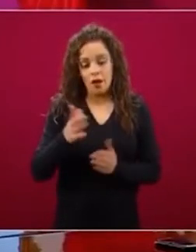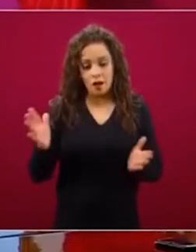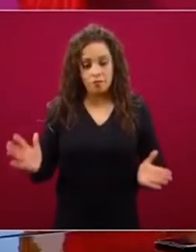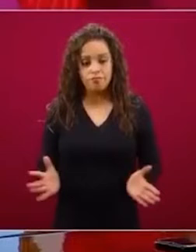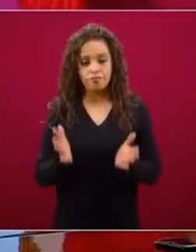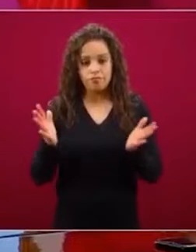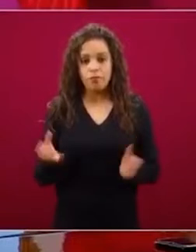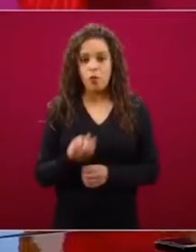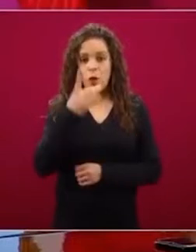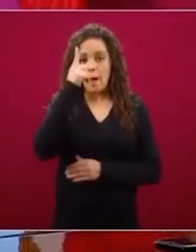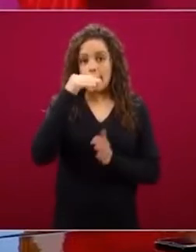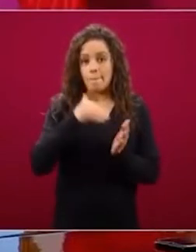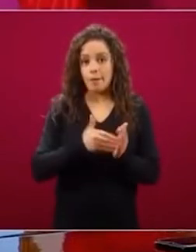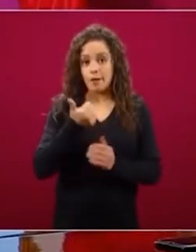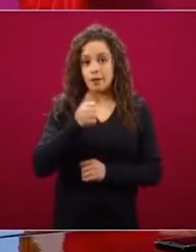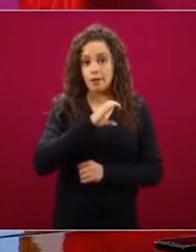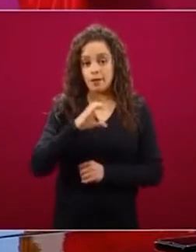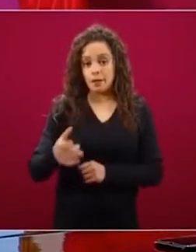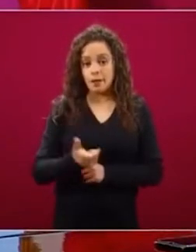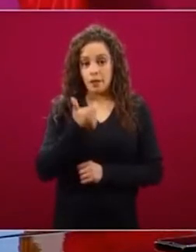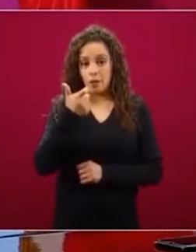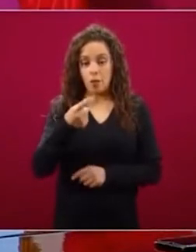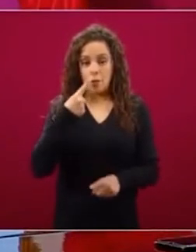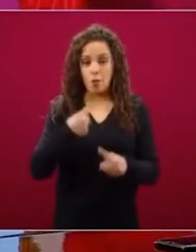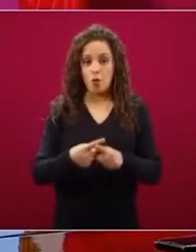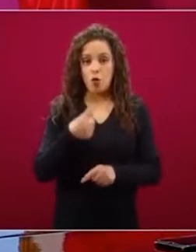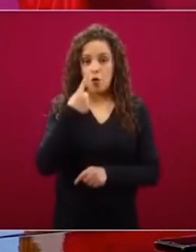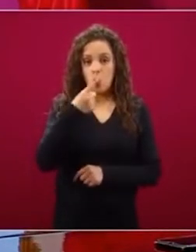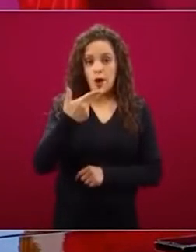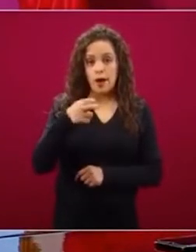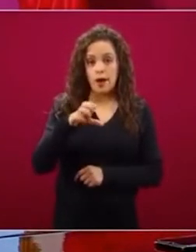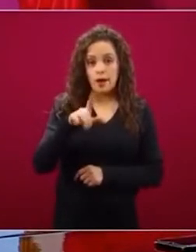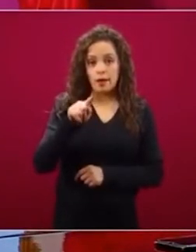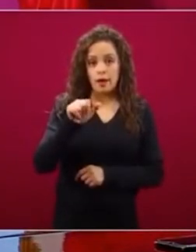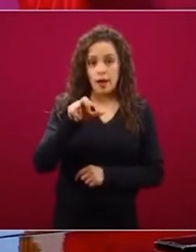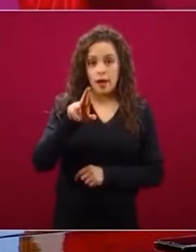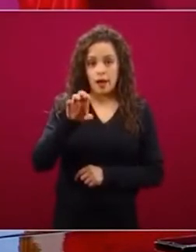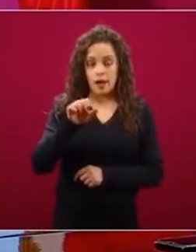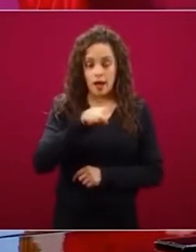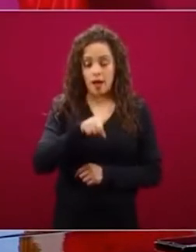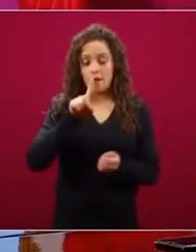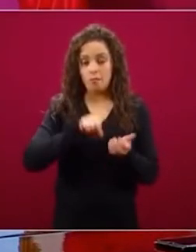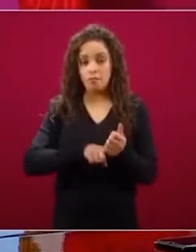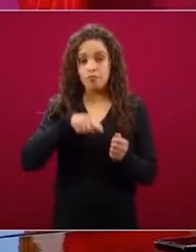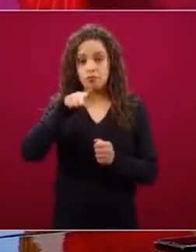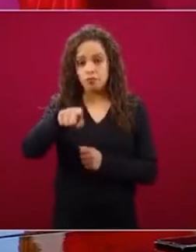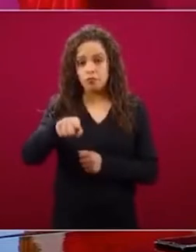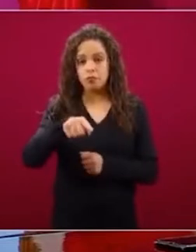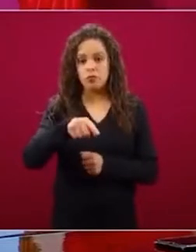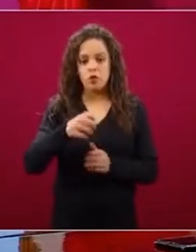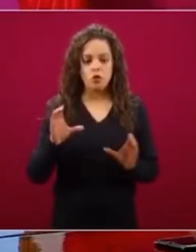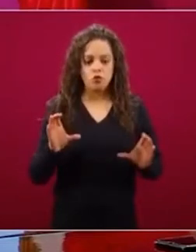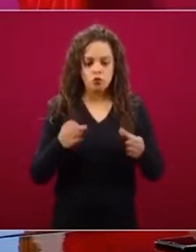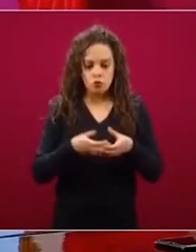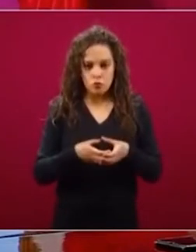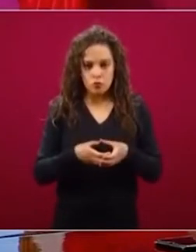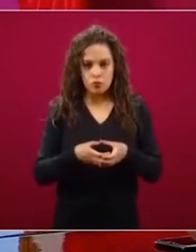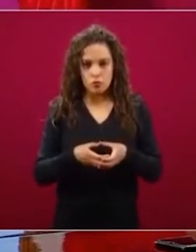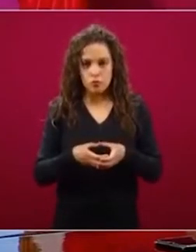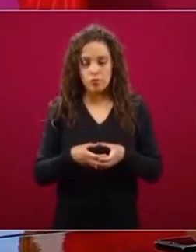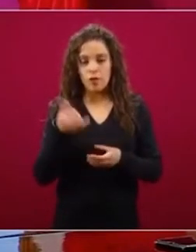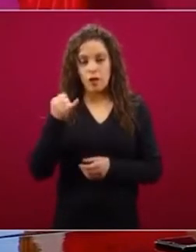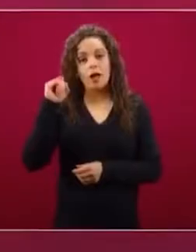seiscientos pesos por hectárea a aquellos muy pequeños productores e indígenas que tienen menos de cinco hectáreas.